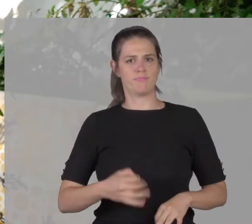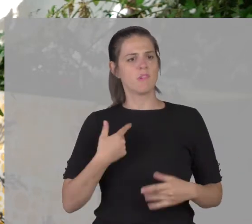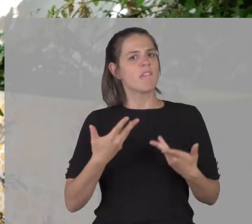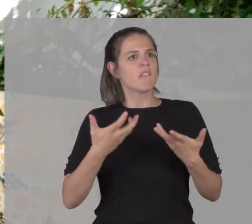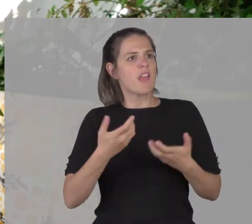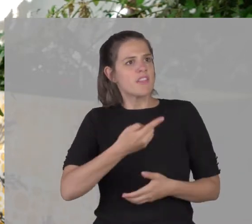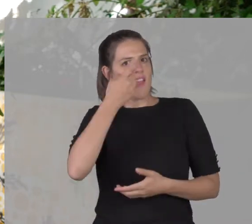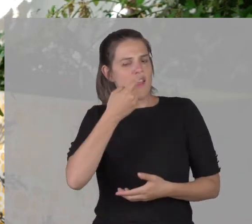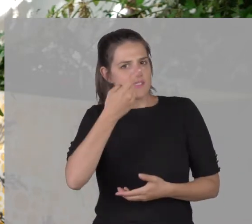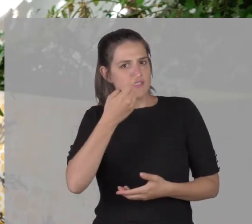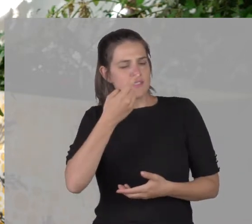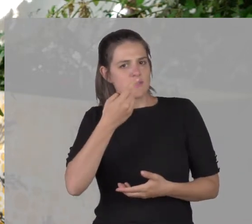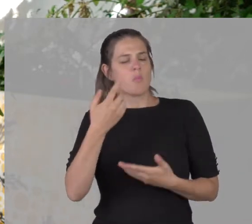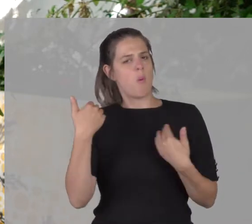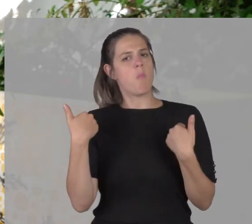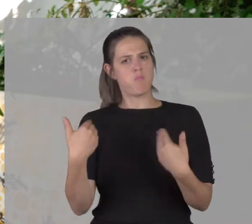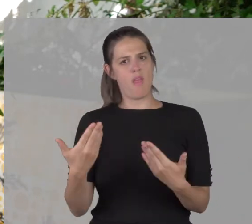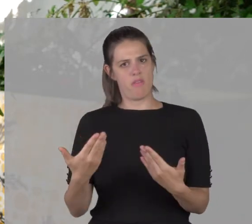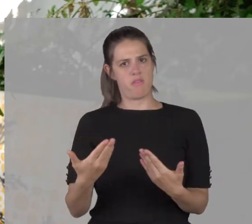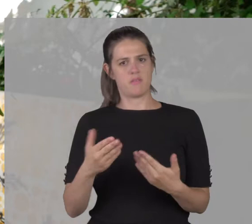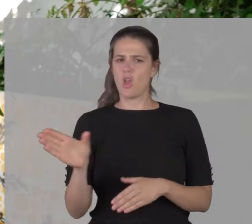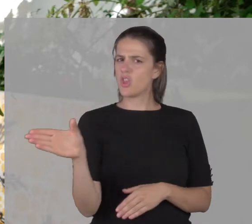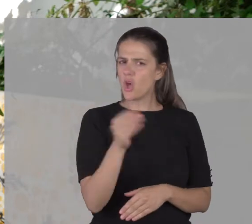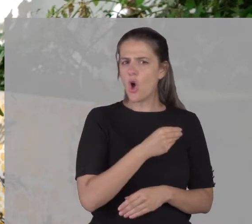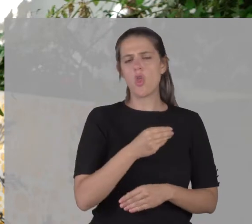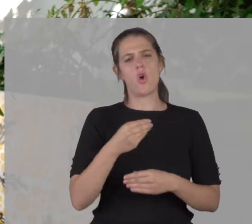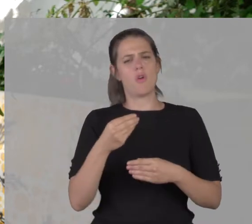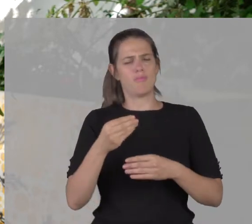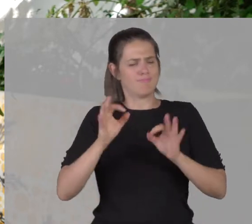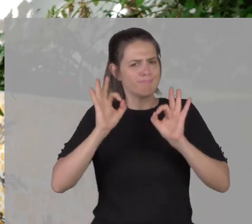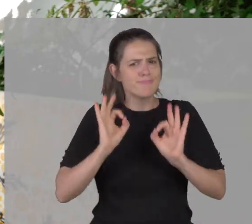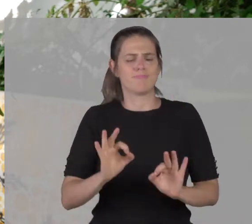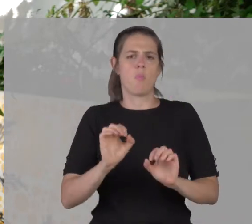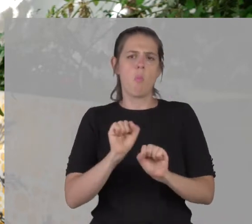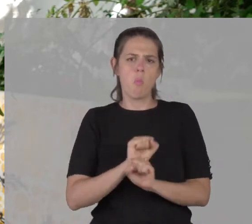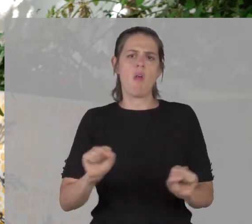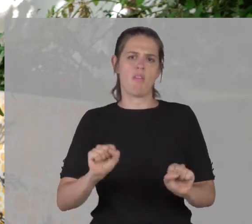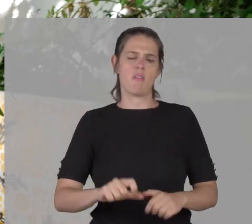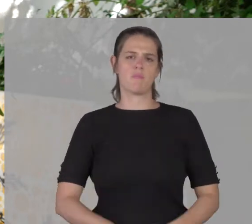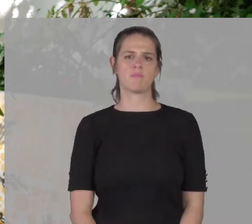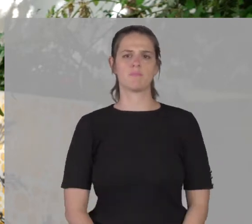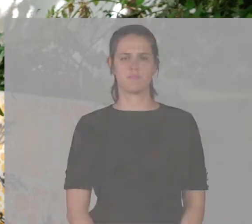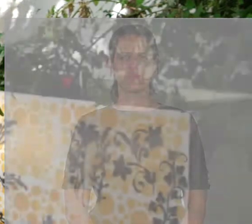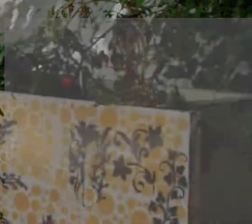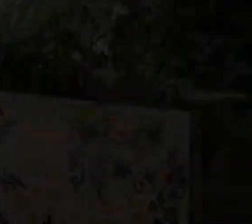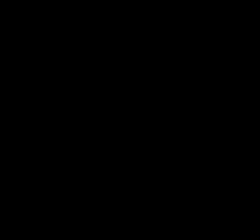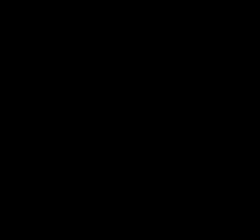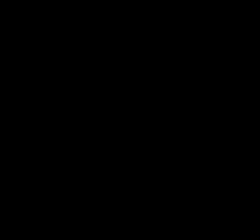mientras haya espíritu de interés. Todo se puede.